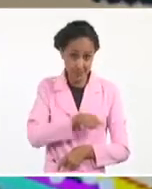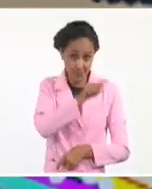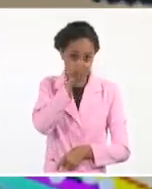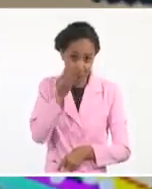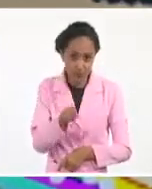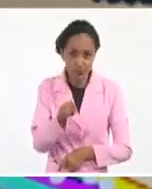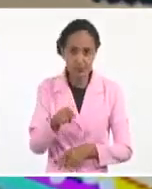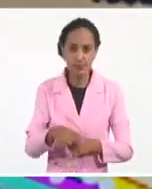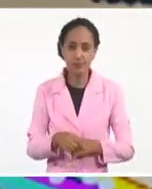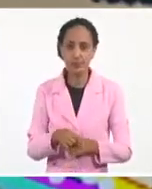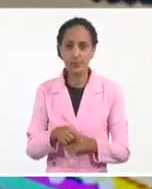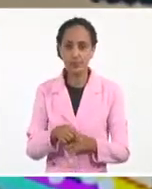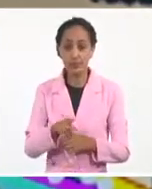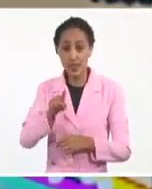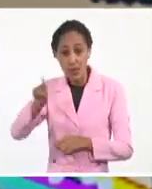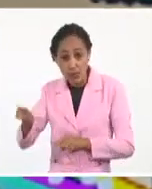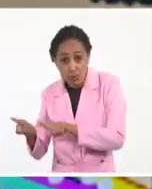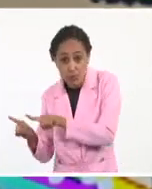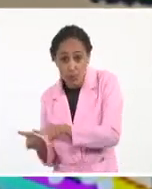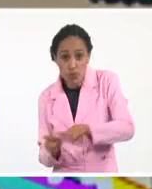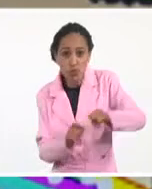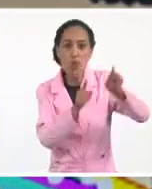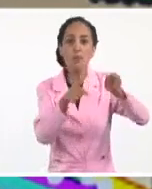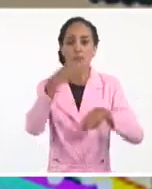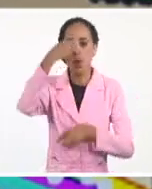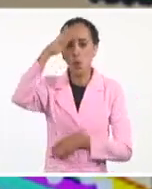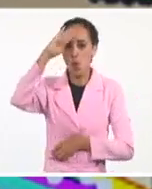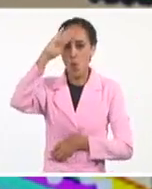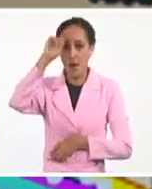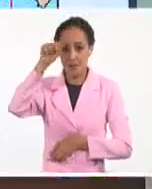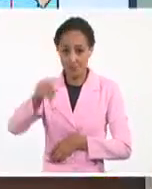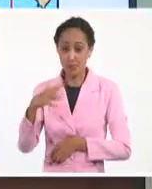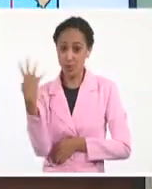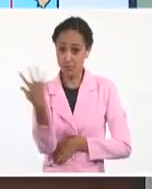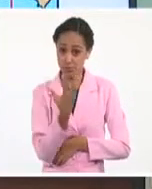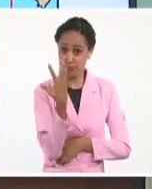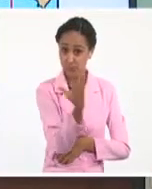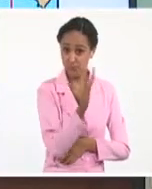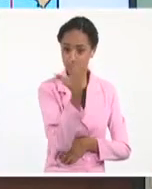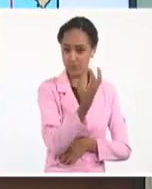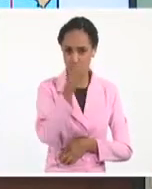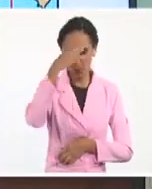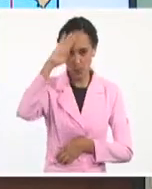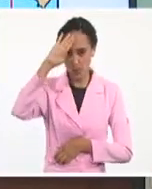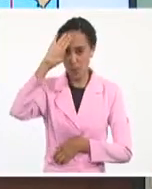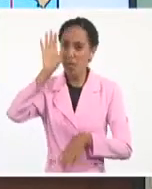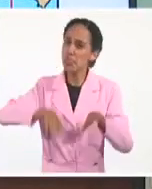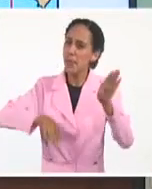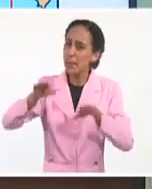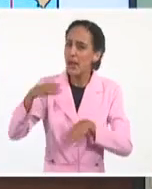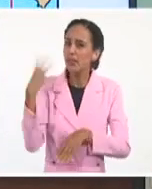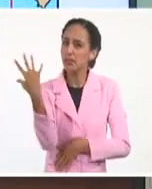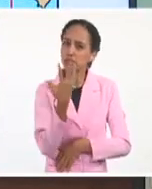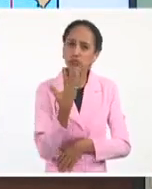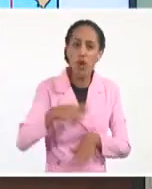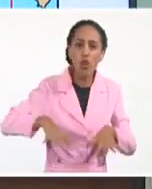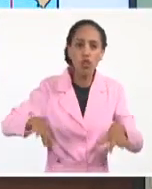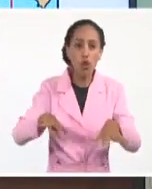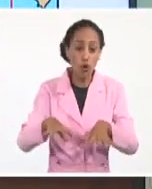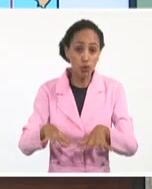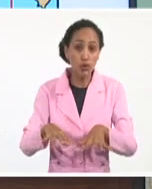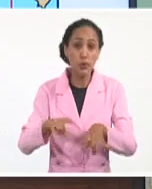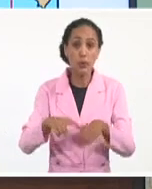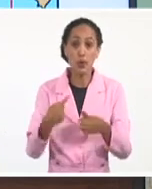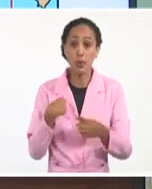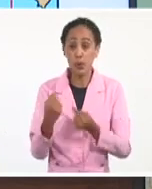que cruzar sobre el territorio cubano. Depende mucho de por dónde vaya, porque si va